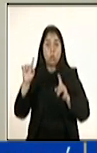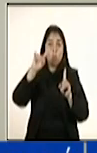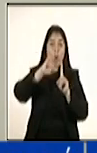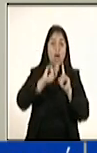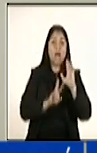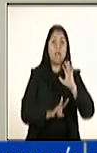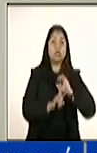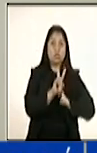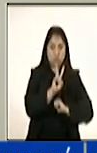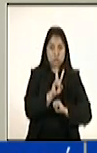12 del mismo día.